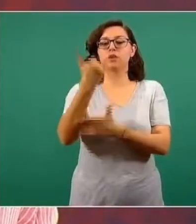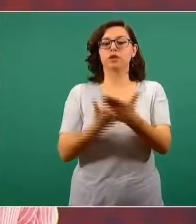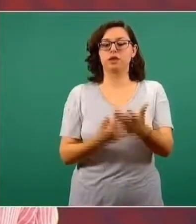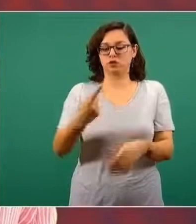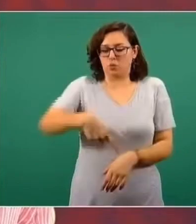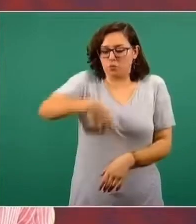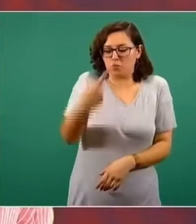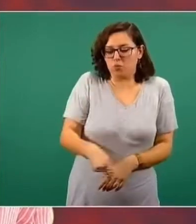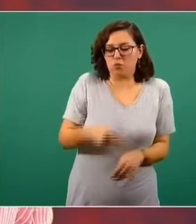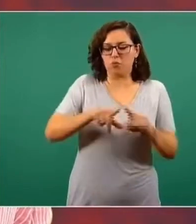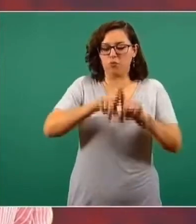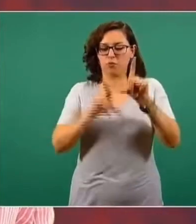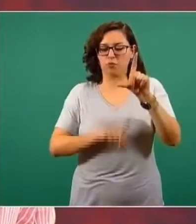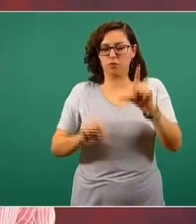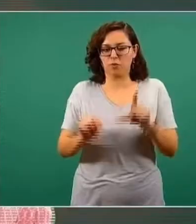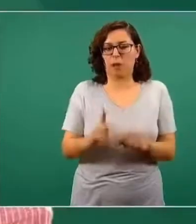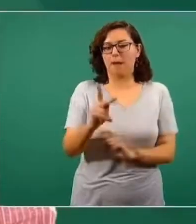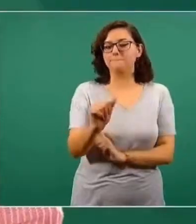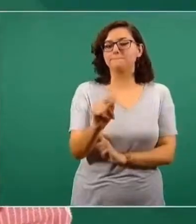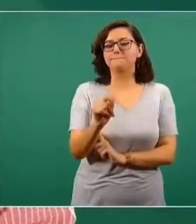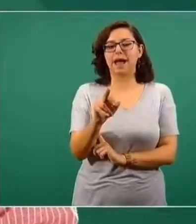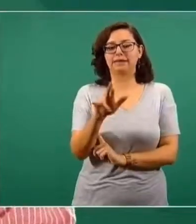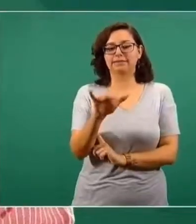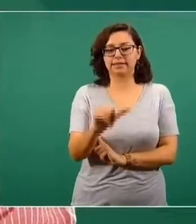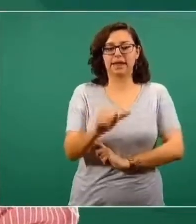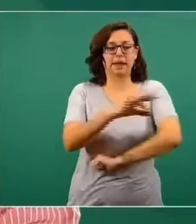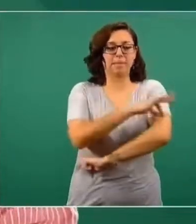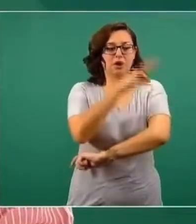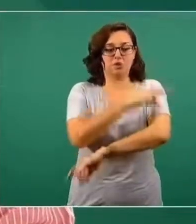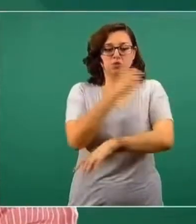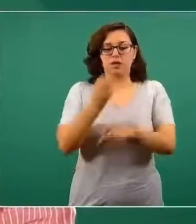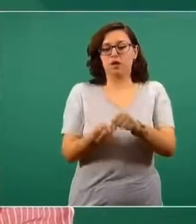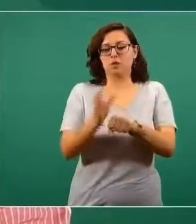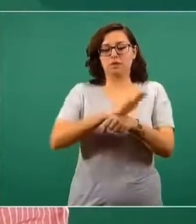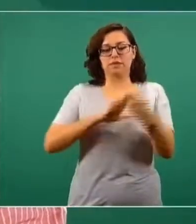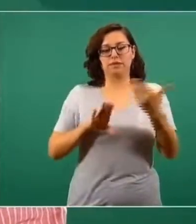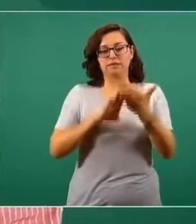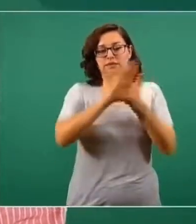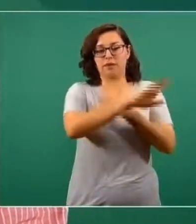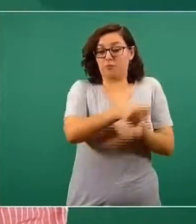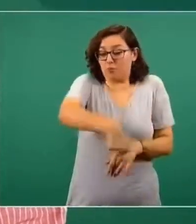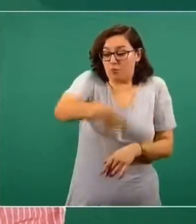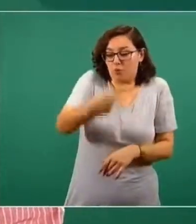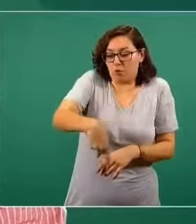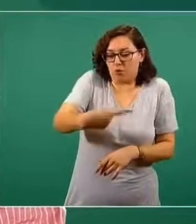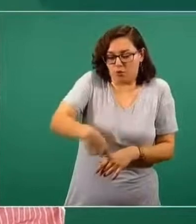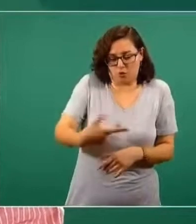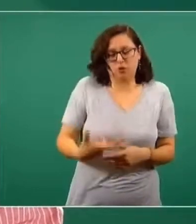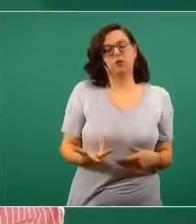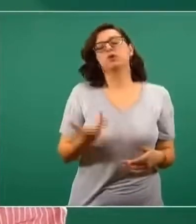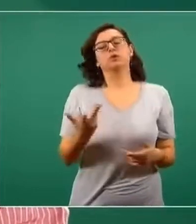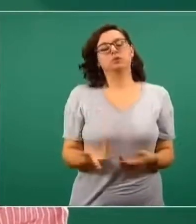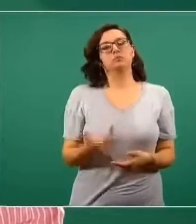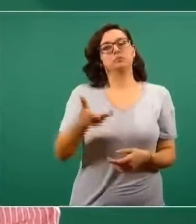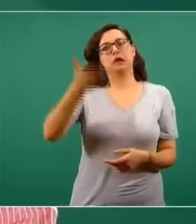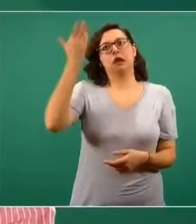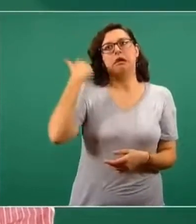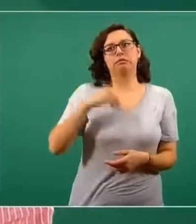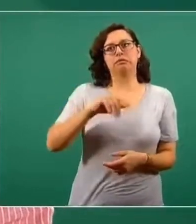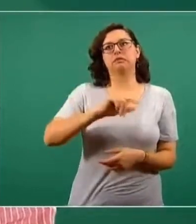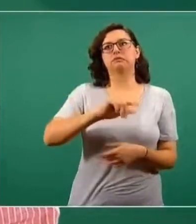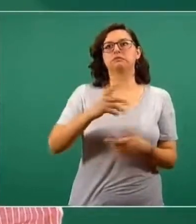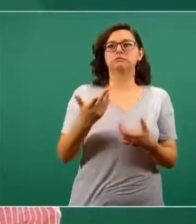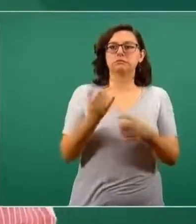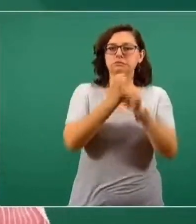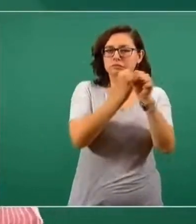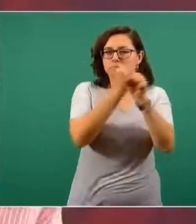contra COVID elaborada en México. A partir de tecnología y desarrollos científicos que se habían usado en otras partes